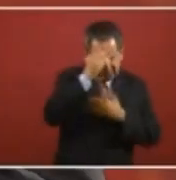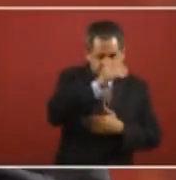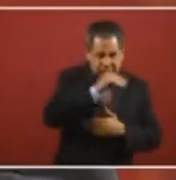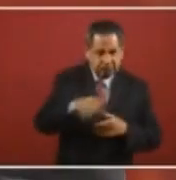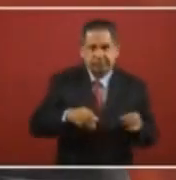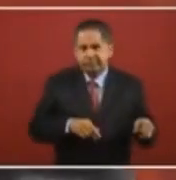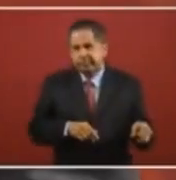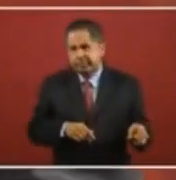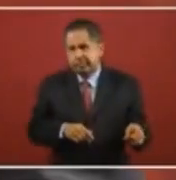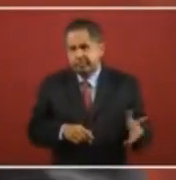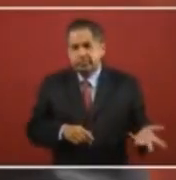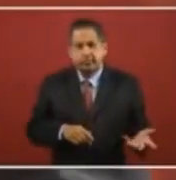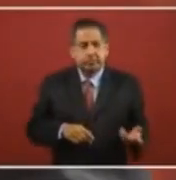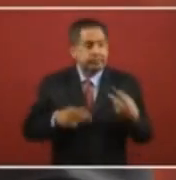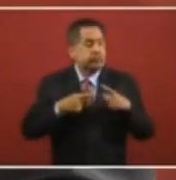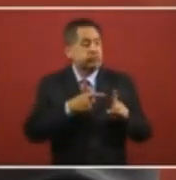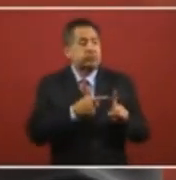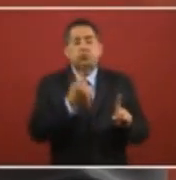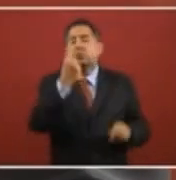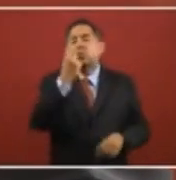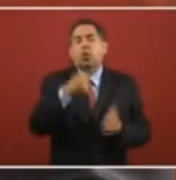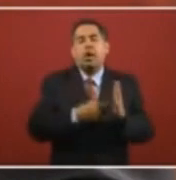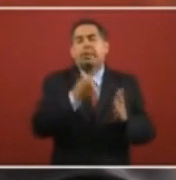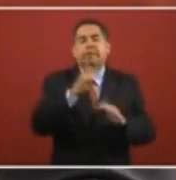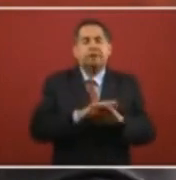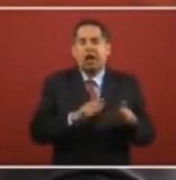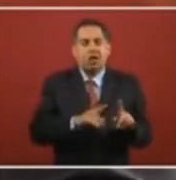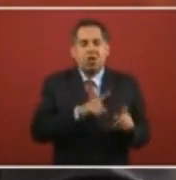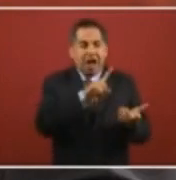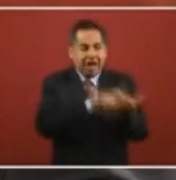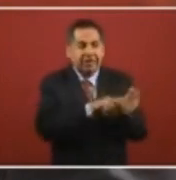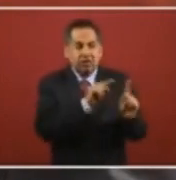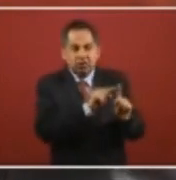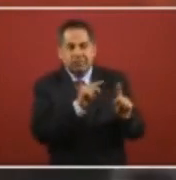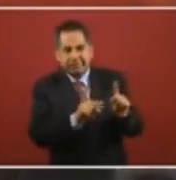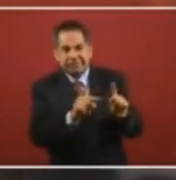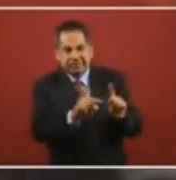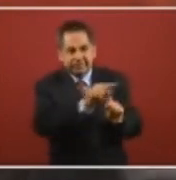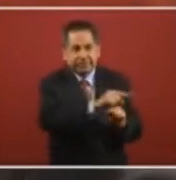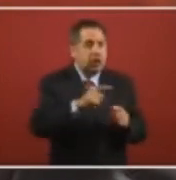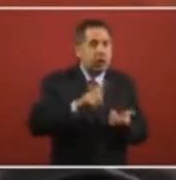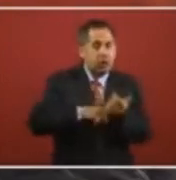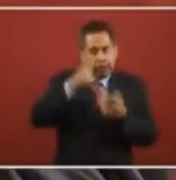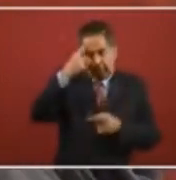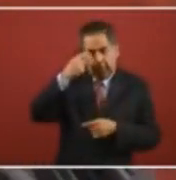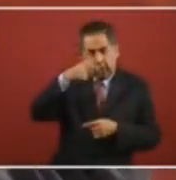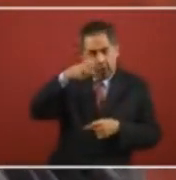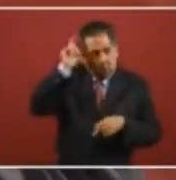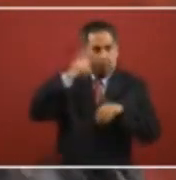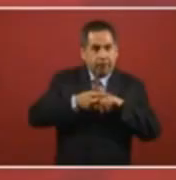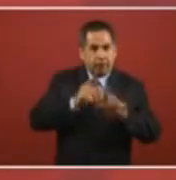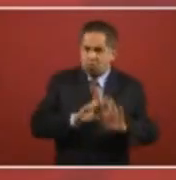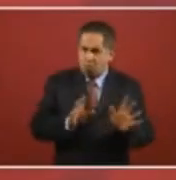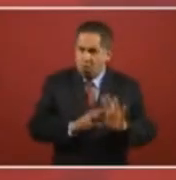Como no es un tipo aislado, un individuo que está mal de sus facultades mentales, sino que es un movimiento